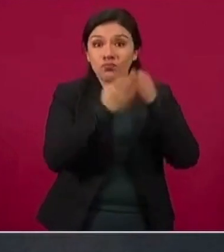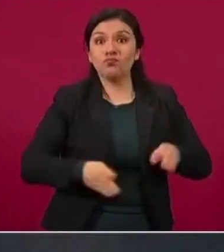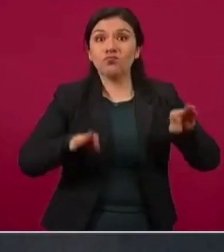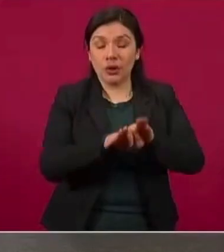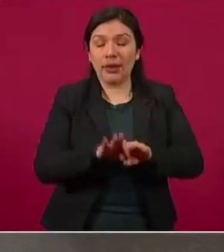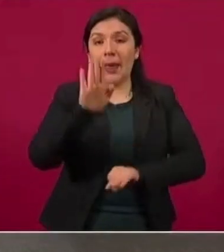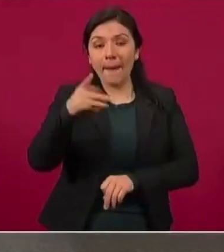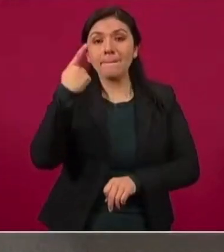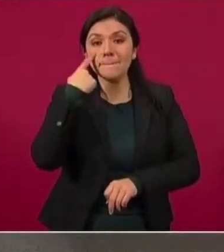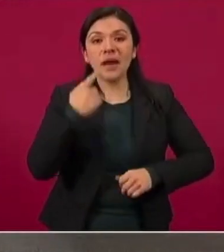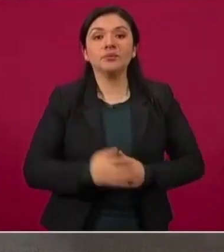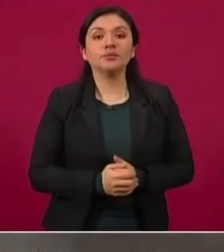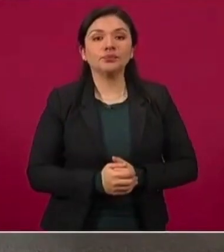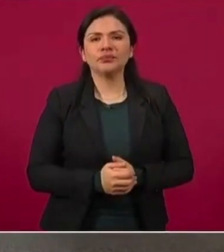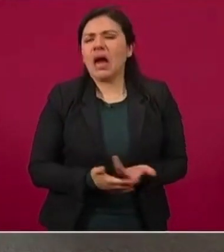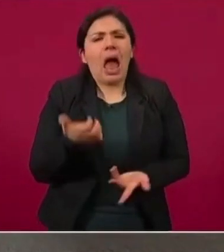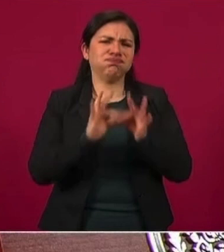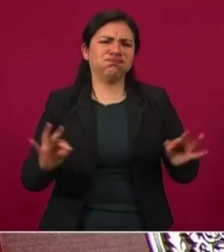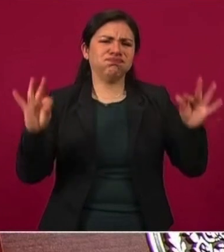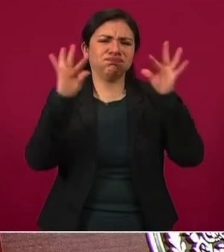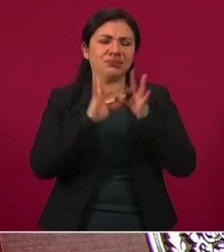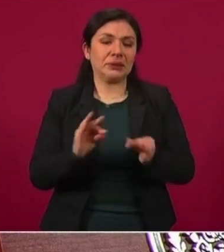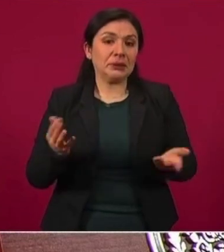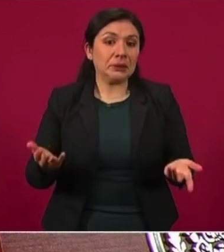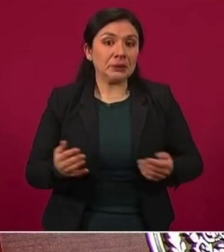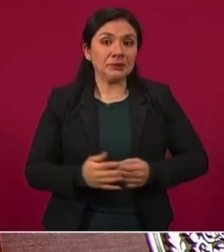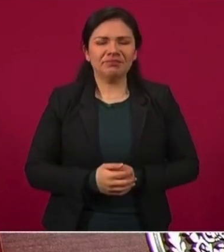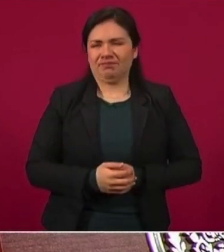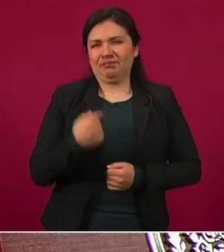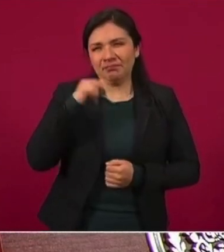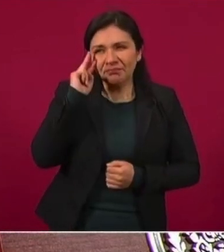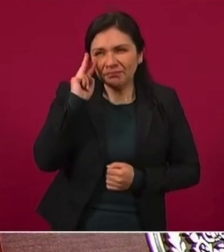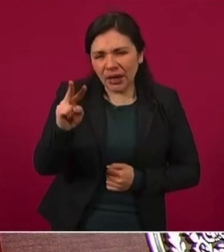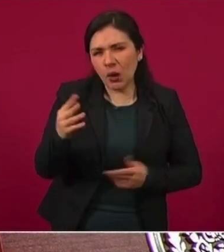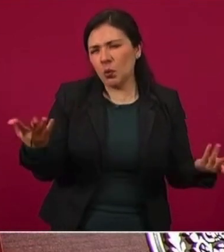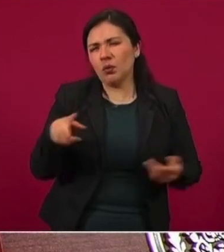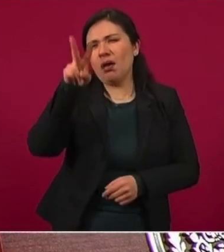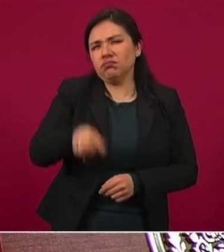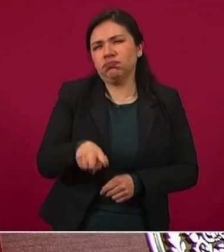miren, que nos pasan a todos. Es evidente que fue un error.